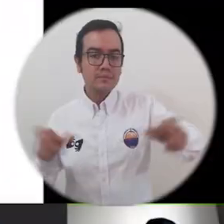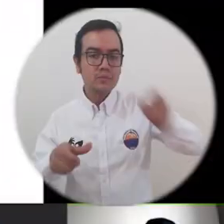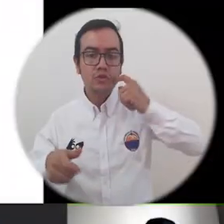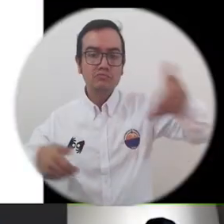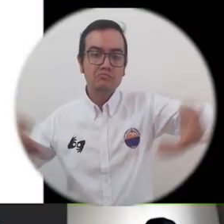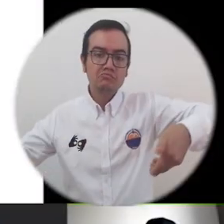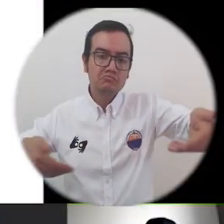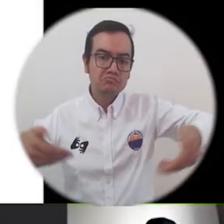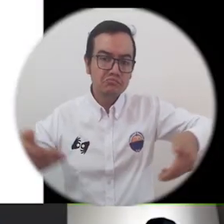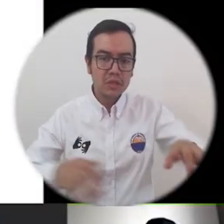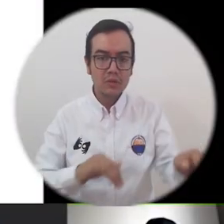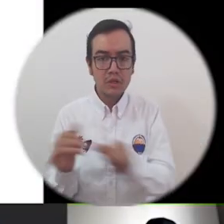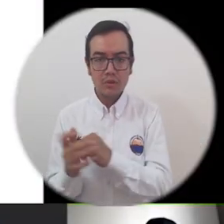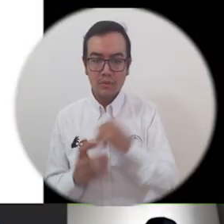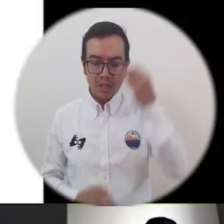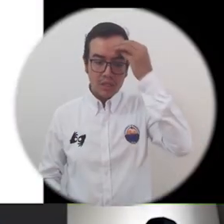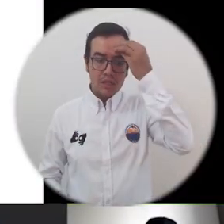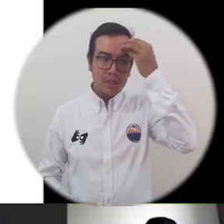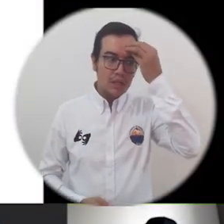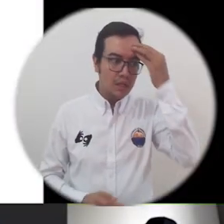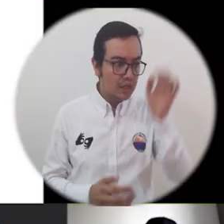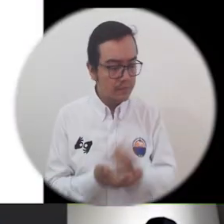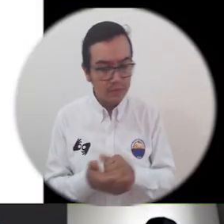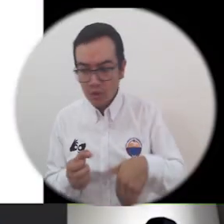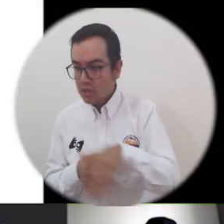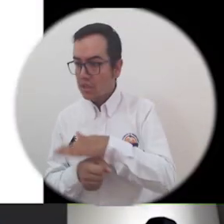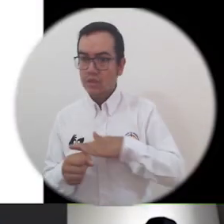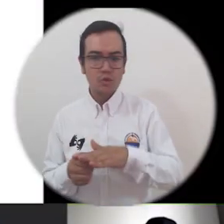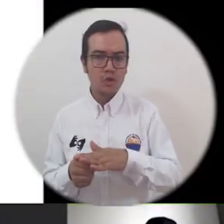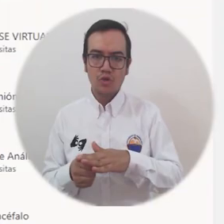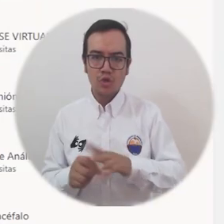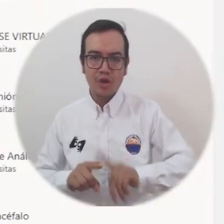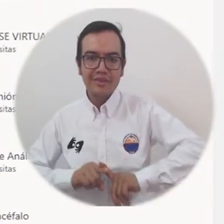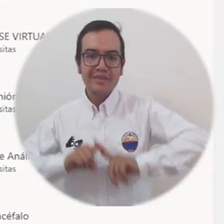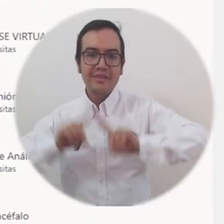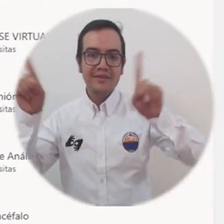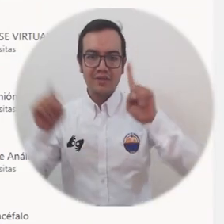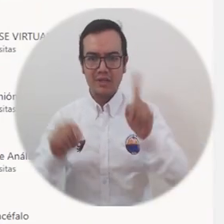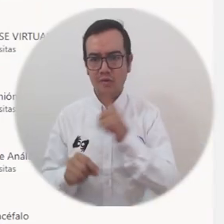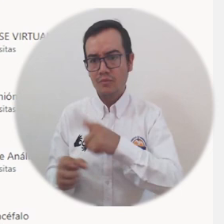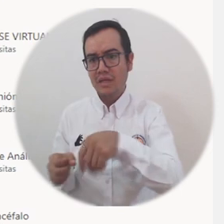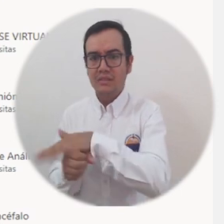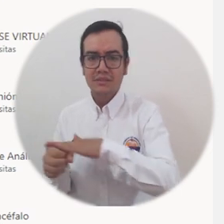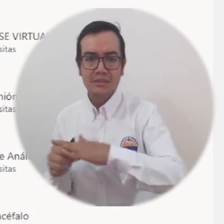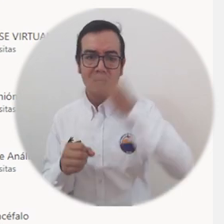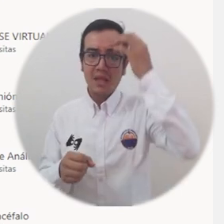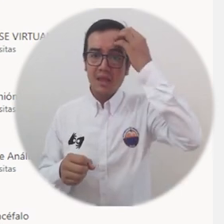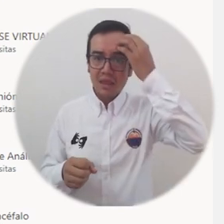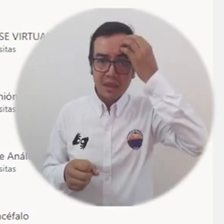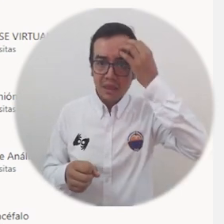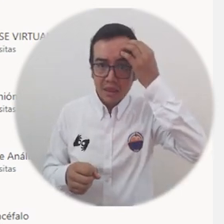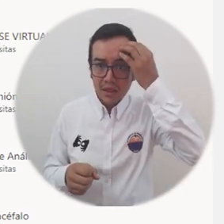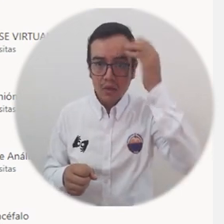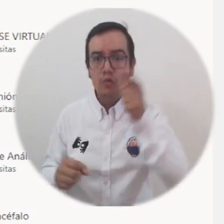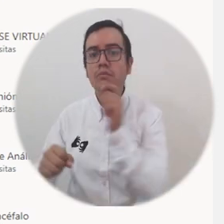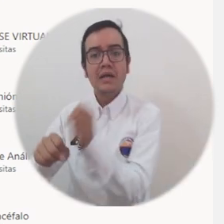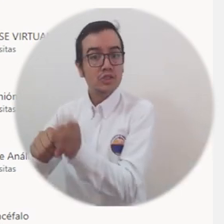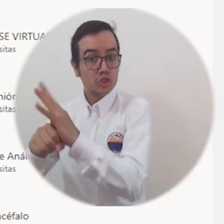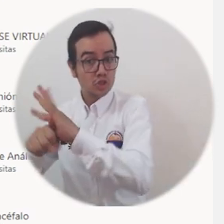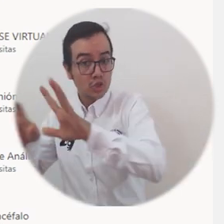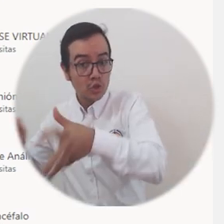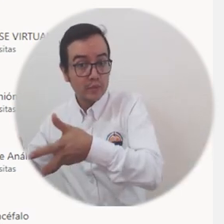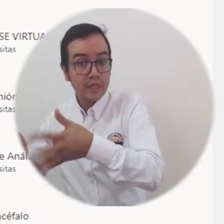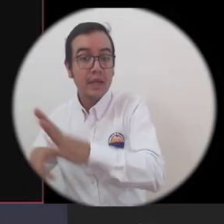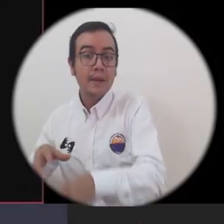alejado de esta agenda y que le permitiera a la comunidad poder distanciarse y buscar un espacio diferente a toda esta